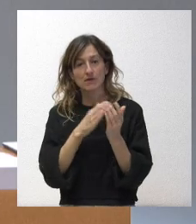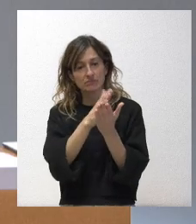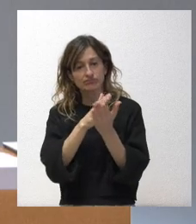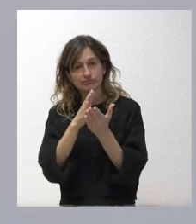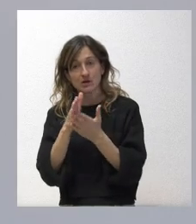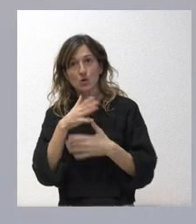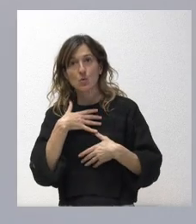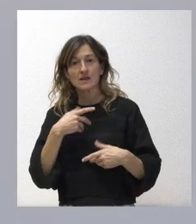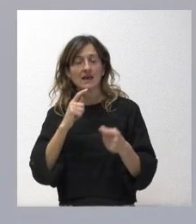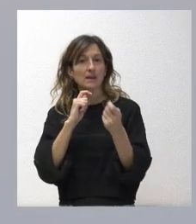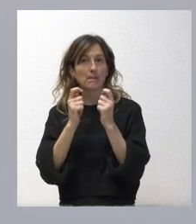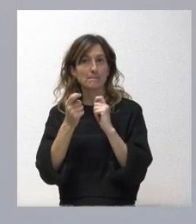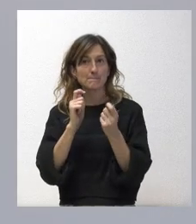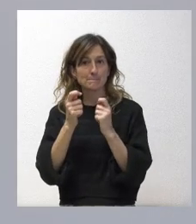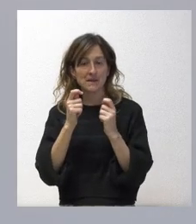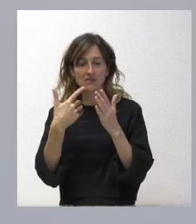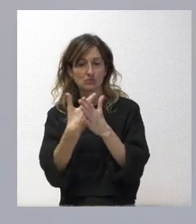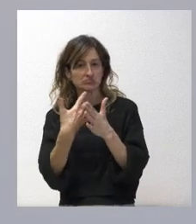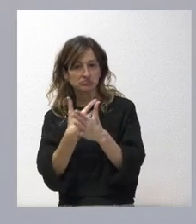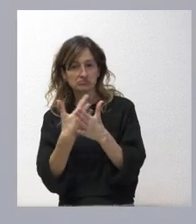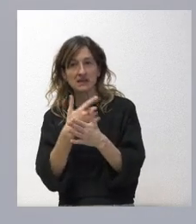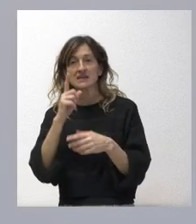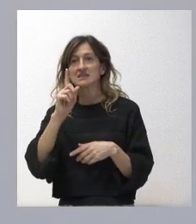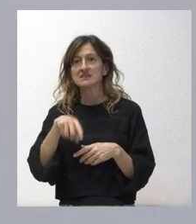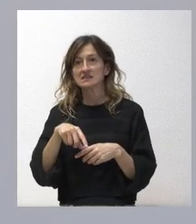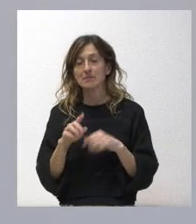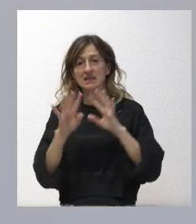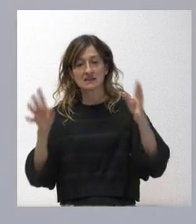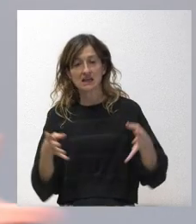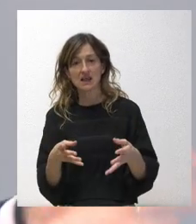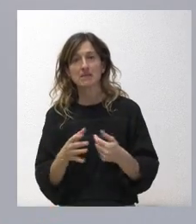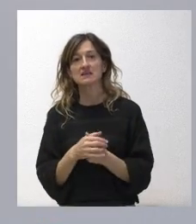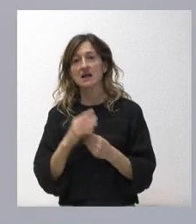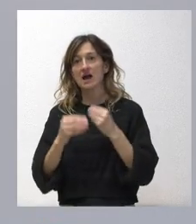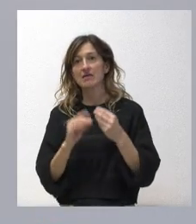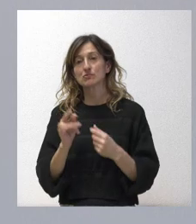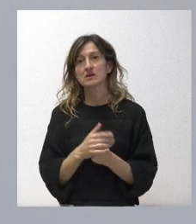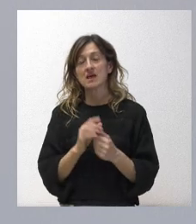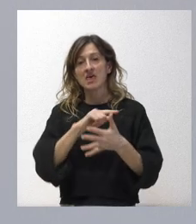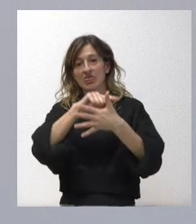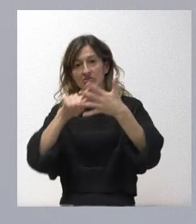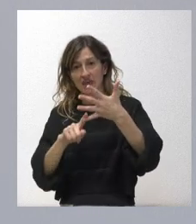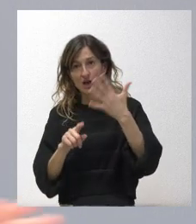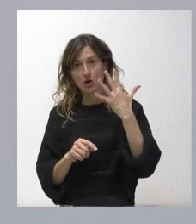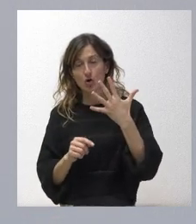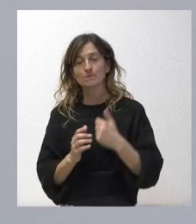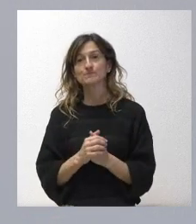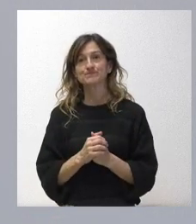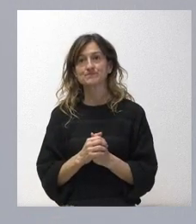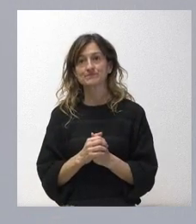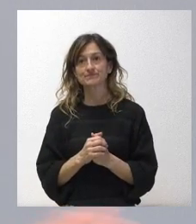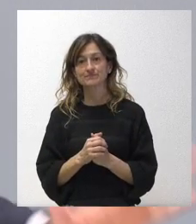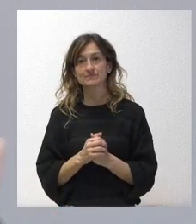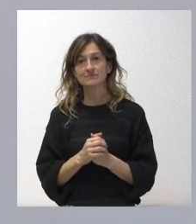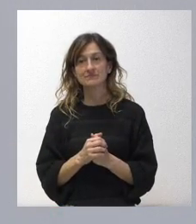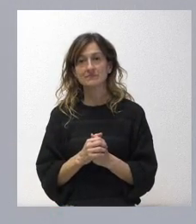cualquier medio de comunicación lo pueda hacer también por vía telemática y así lo hacemos. Se hecho cinco preguntas. Es verdad que de casi todas ellas